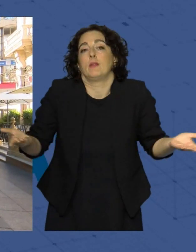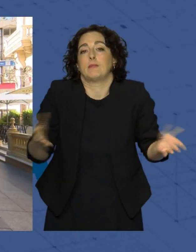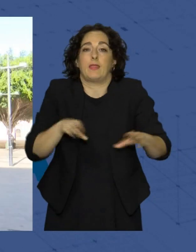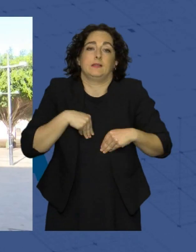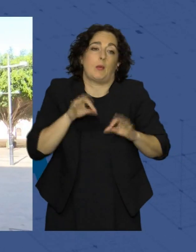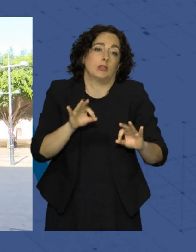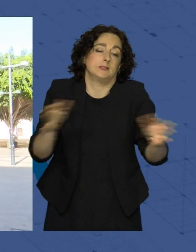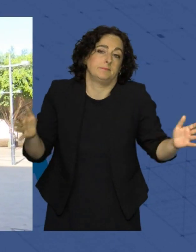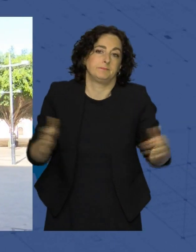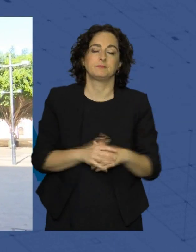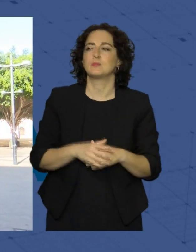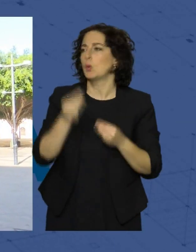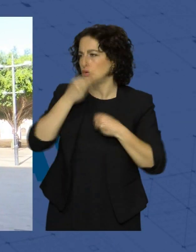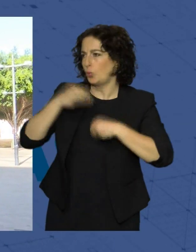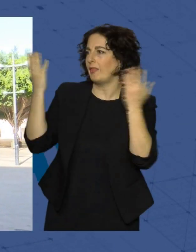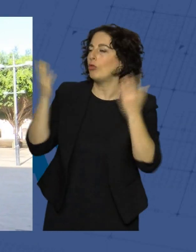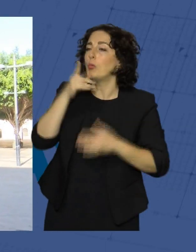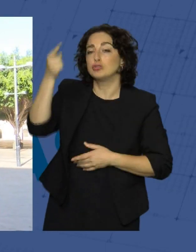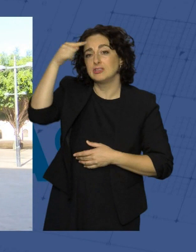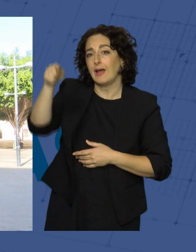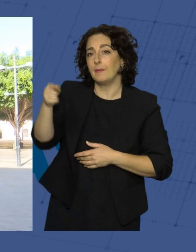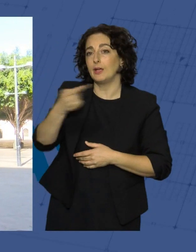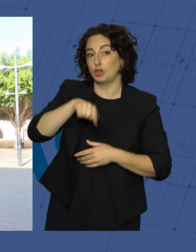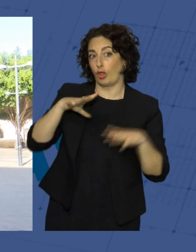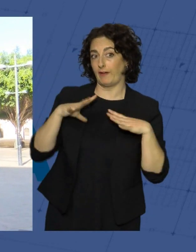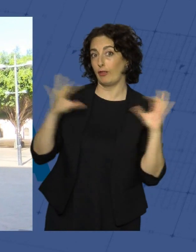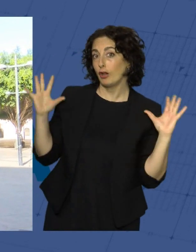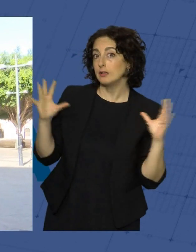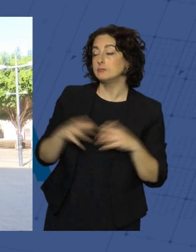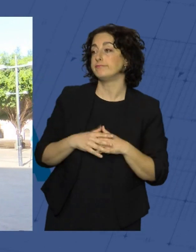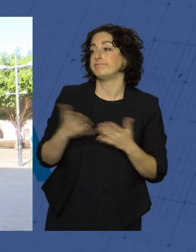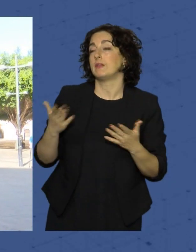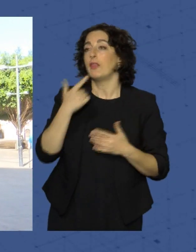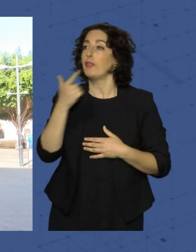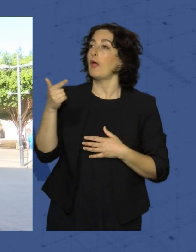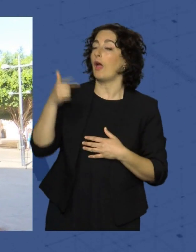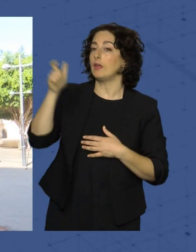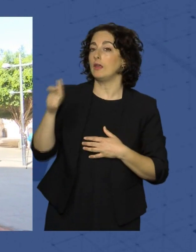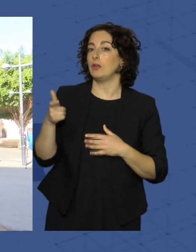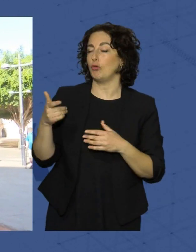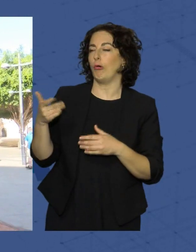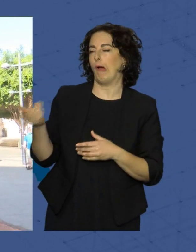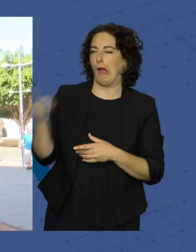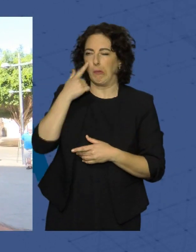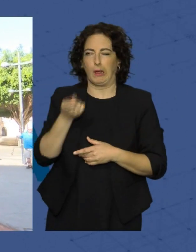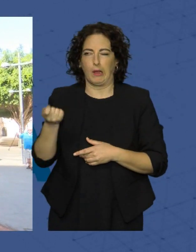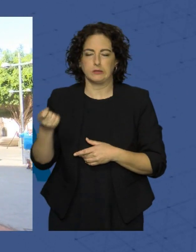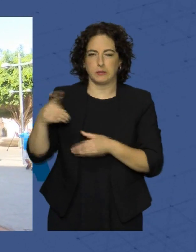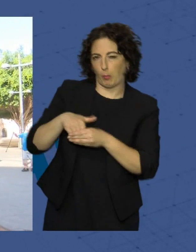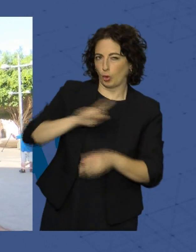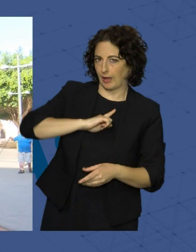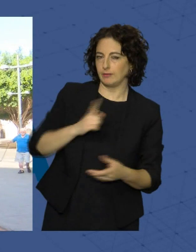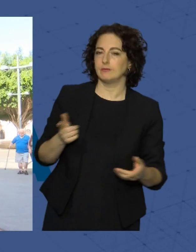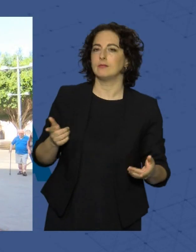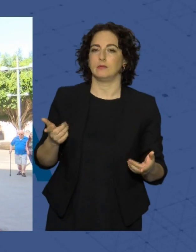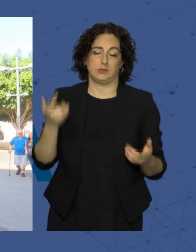así y punto. Pues estupendo, porque como sabe que estamos de vacaciones, pues dice aquí le meto yo la caña a esto a ver si me gusta, porque sabe que no va a